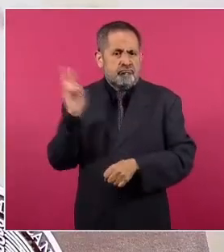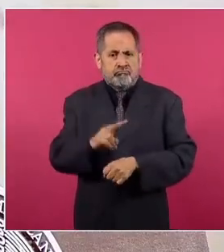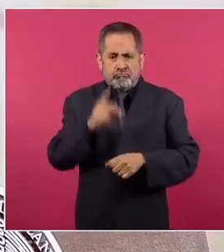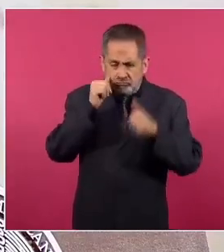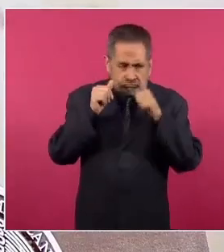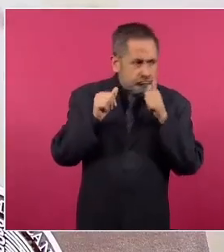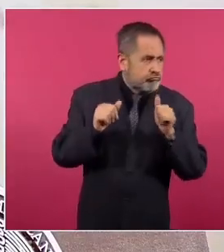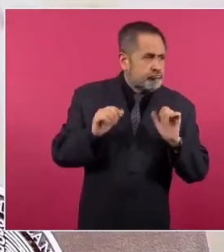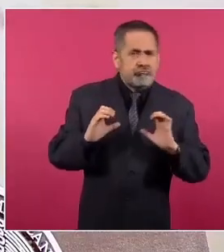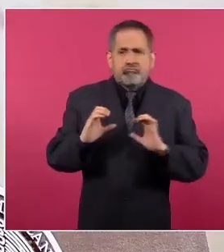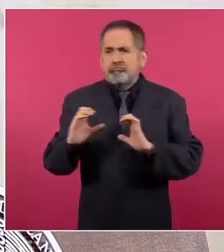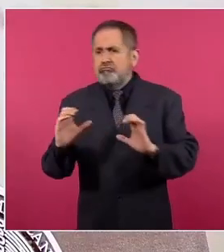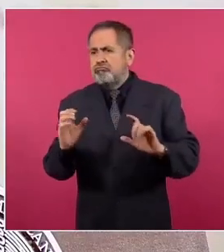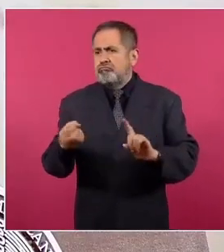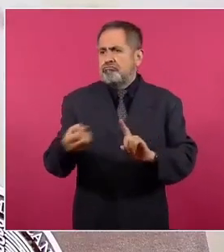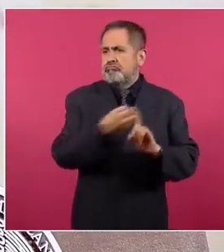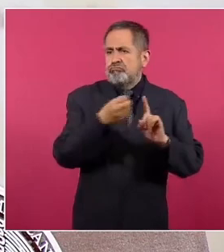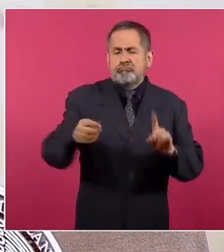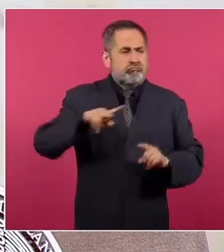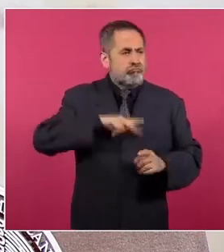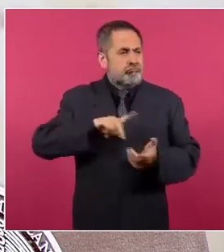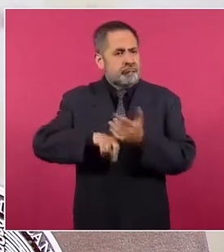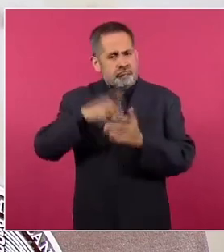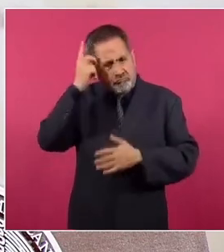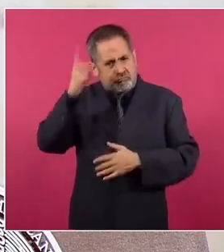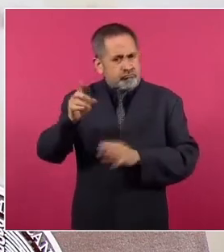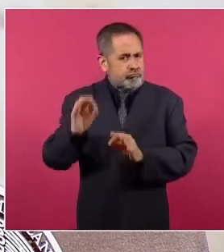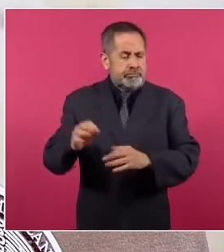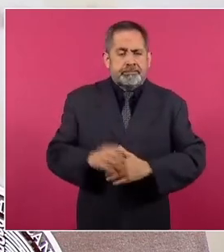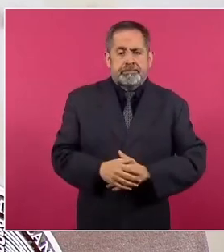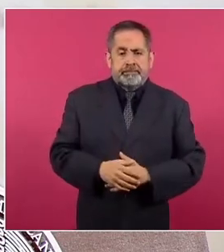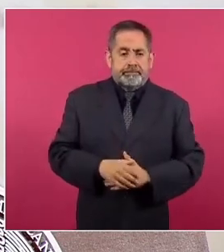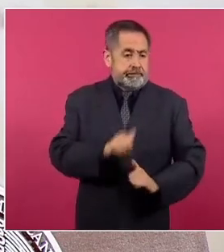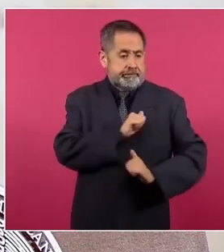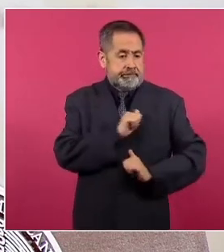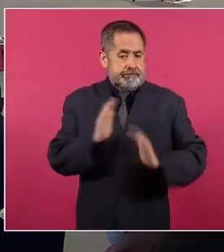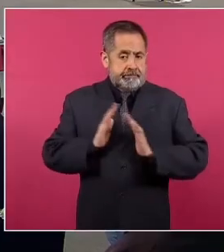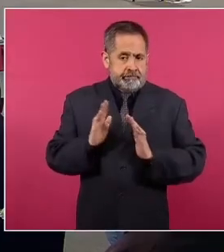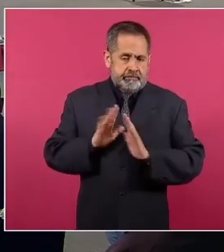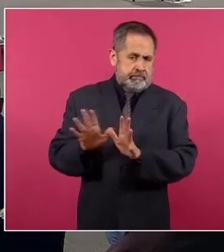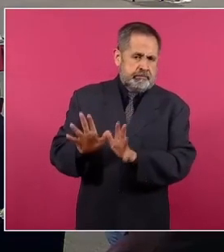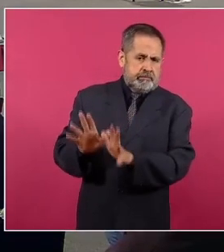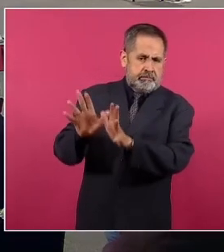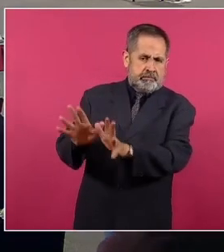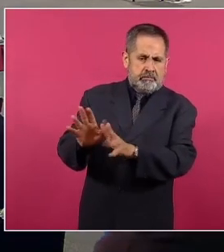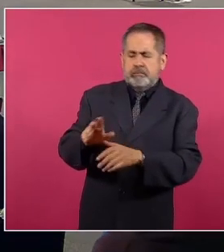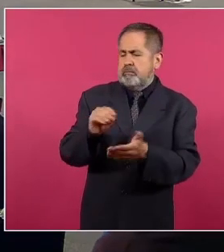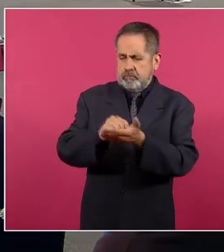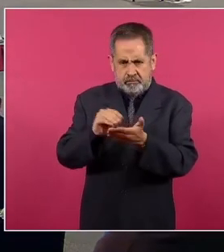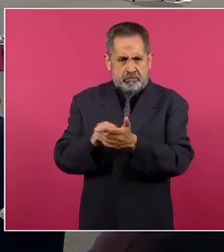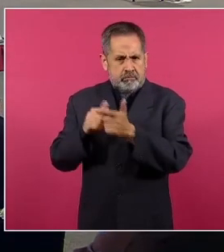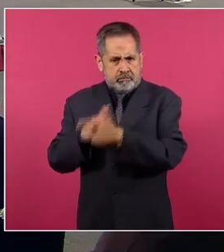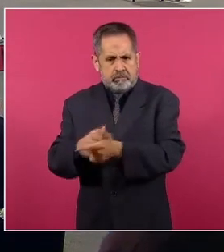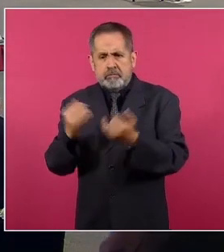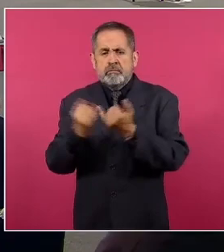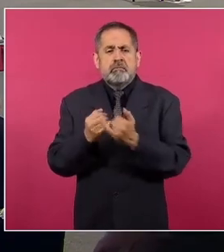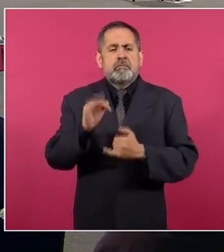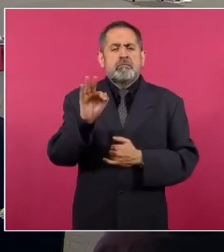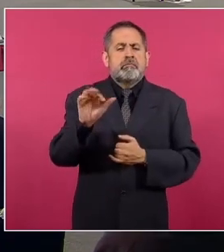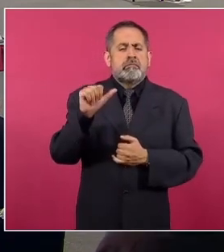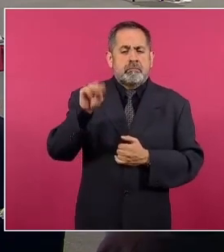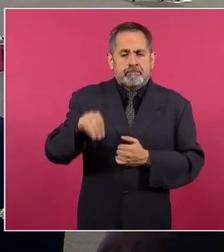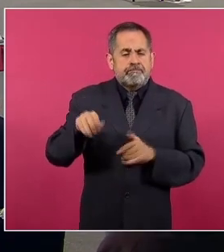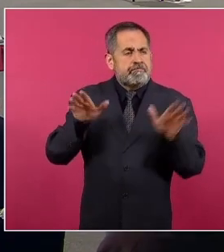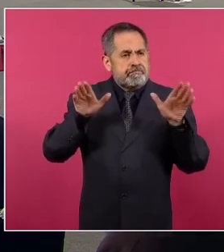preservar lo que es nuestro. El Ejército debe seguir siendo Ejército. Al igual que la Fuerza Aérea y la